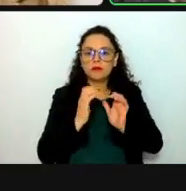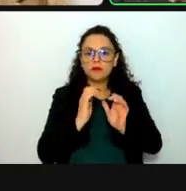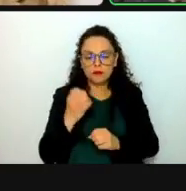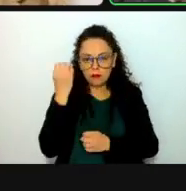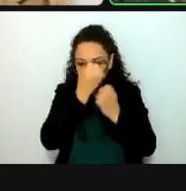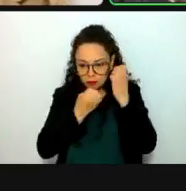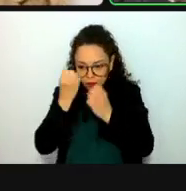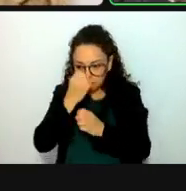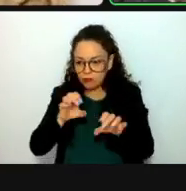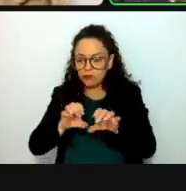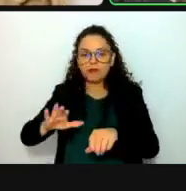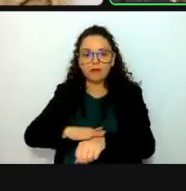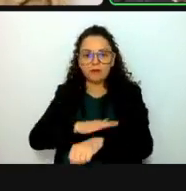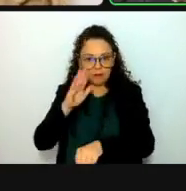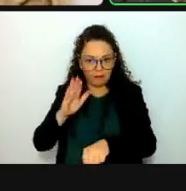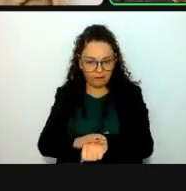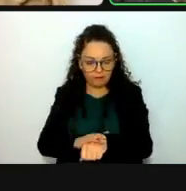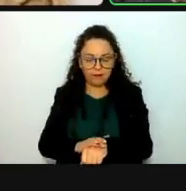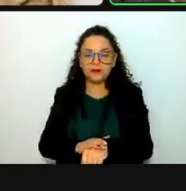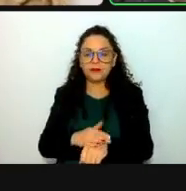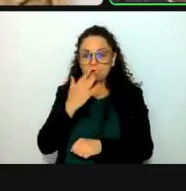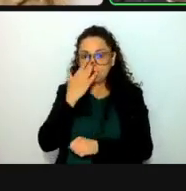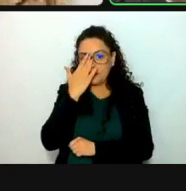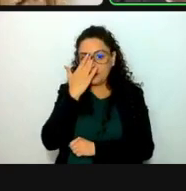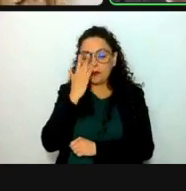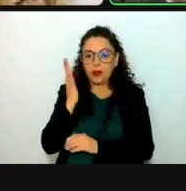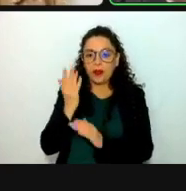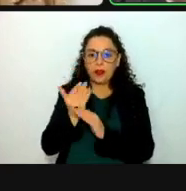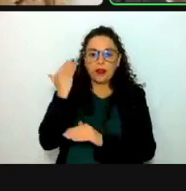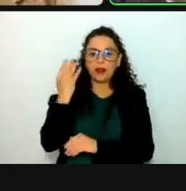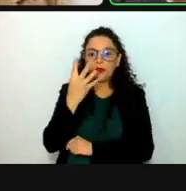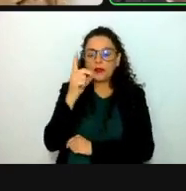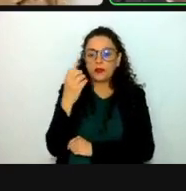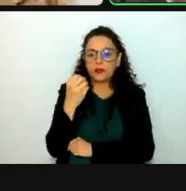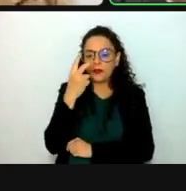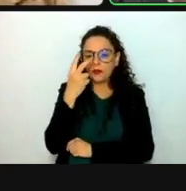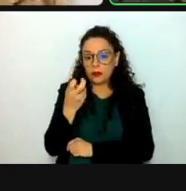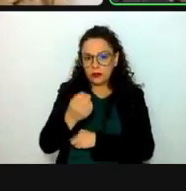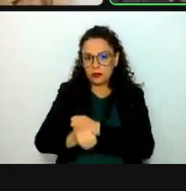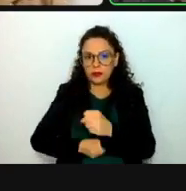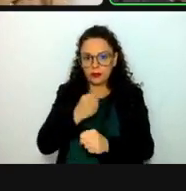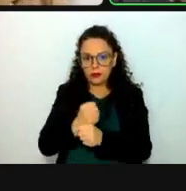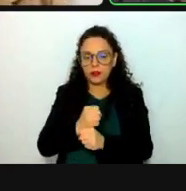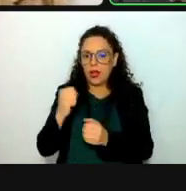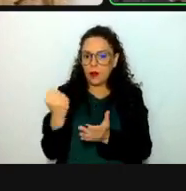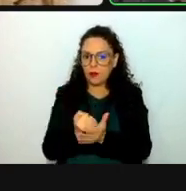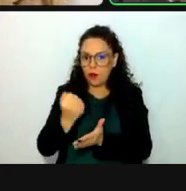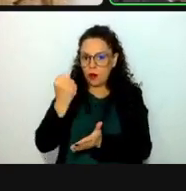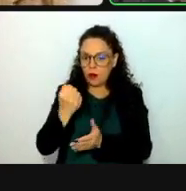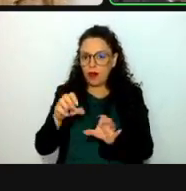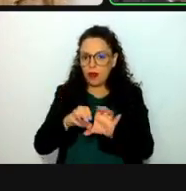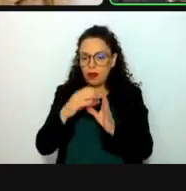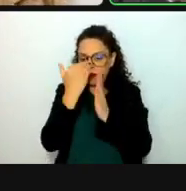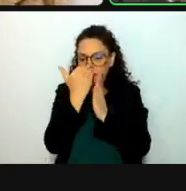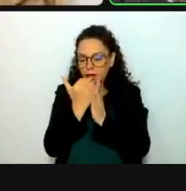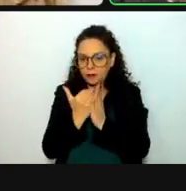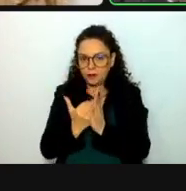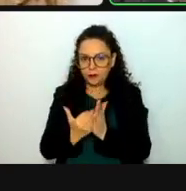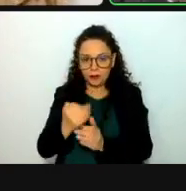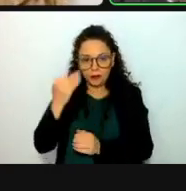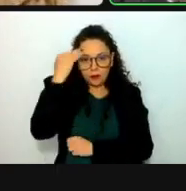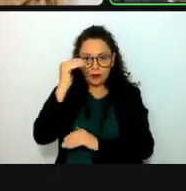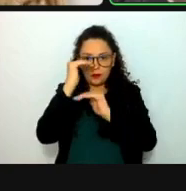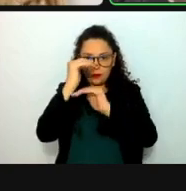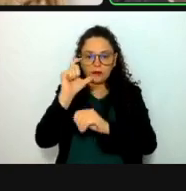Ahora bien, como consta en la convocatoria que aprobamos el pasado 4 de octubre del año en curso, el periodo para la recepción de las postulaciones venció el